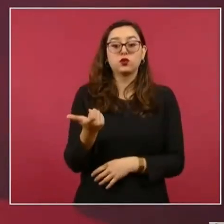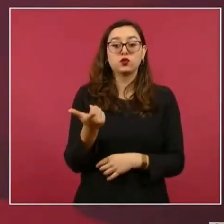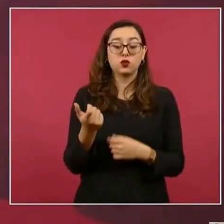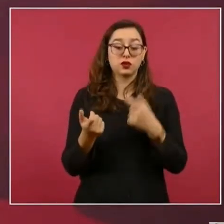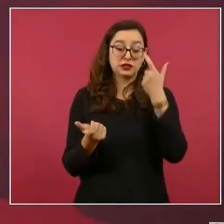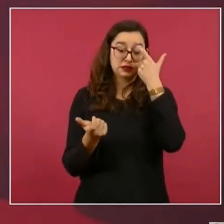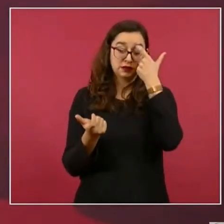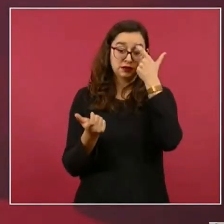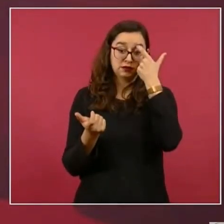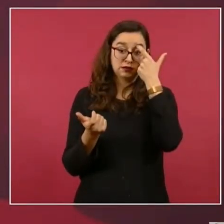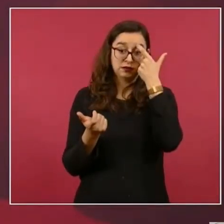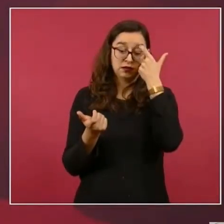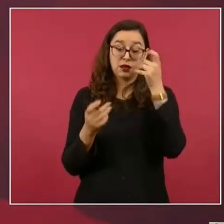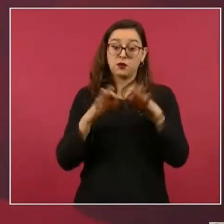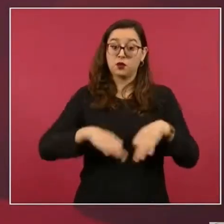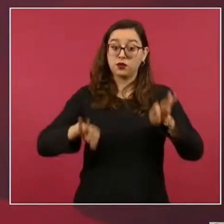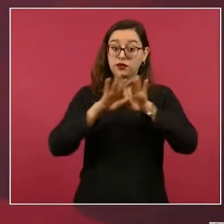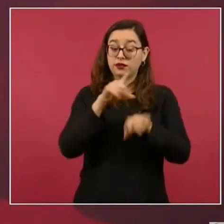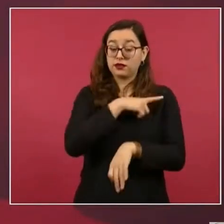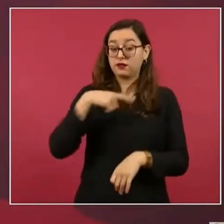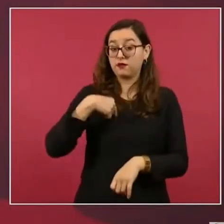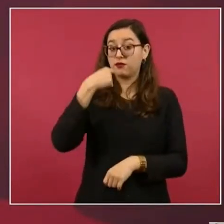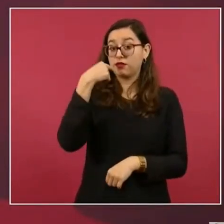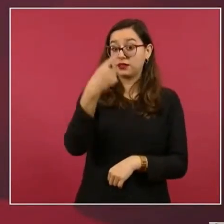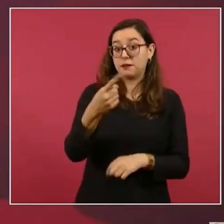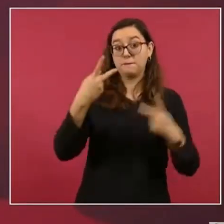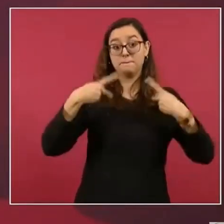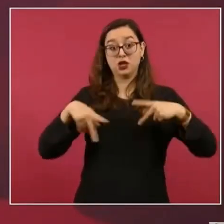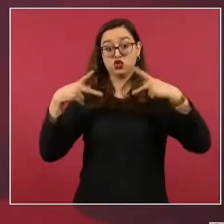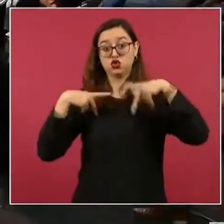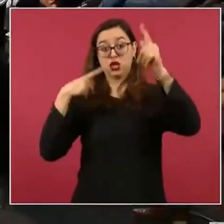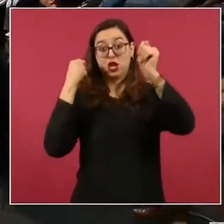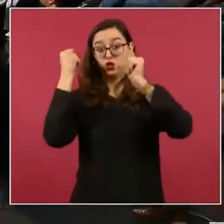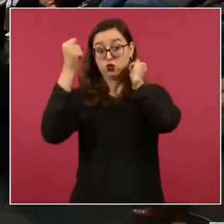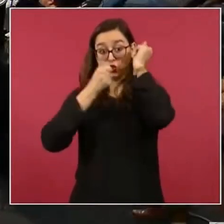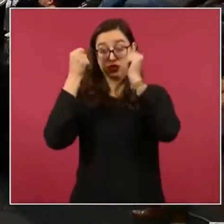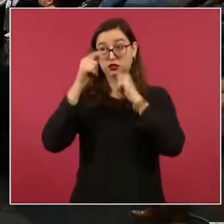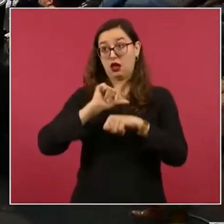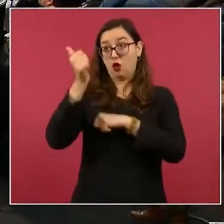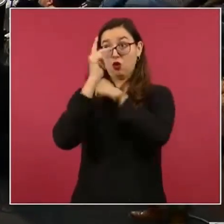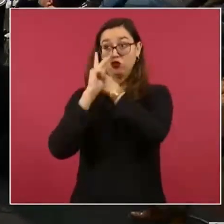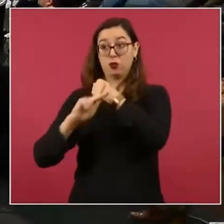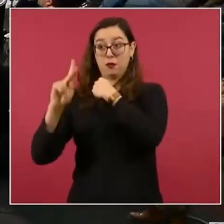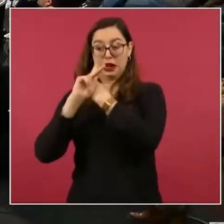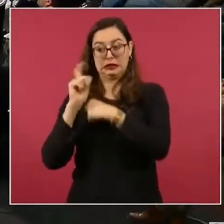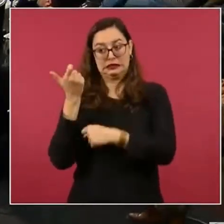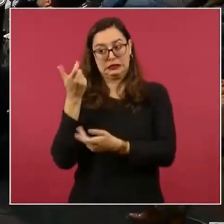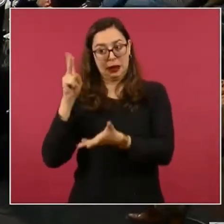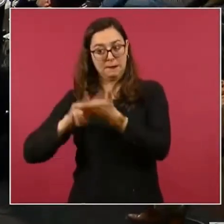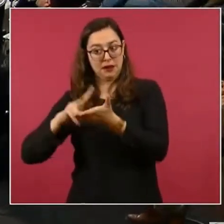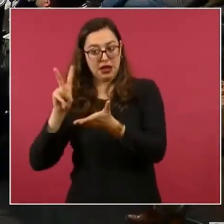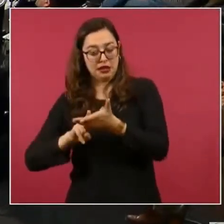mismo para un turista extranjero que para un turista nacional.